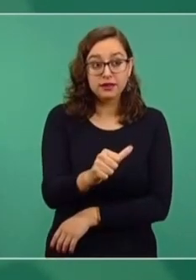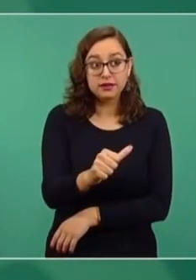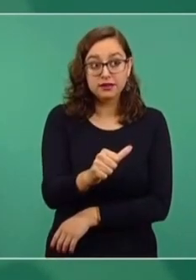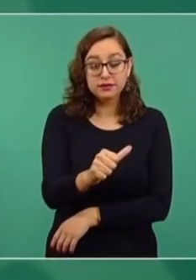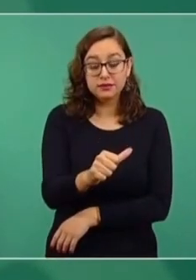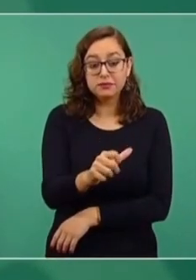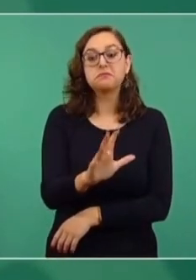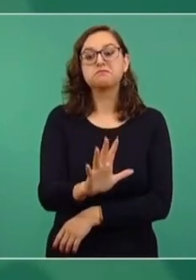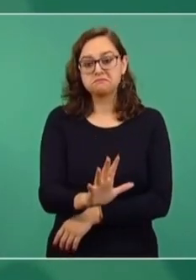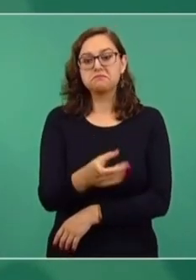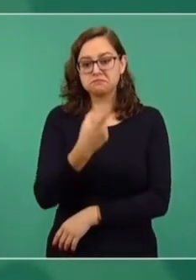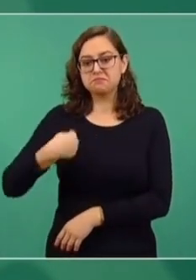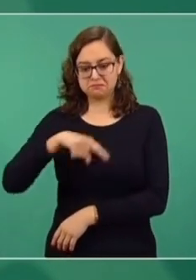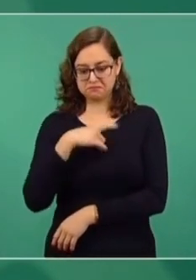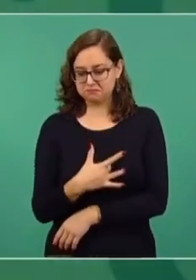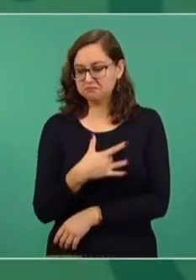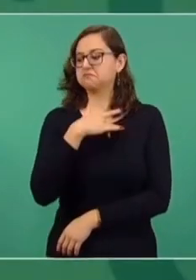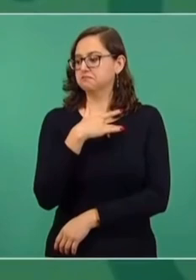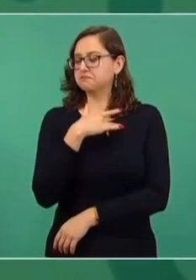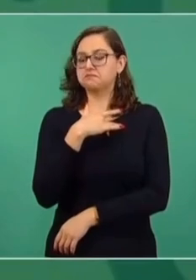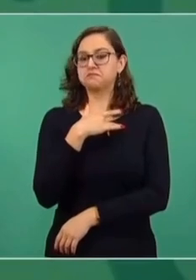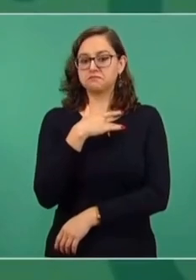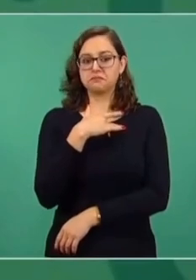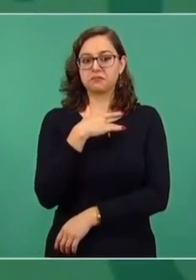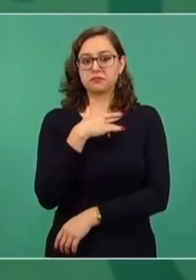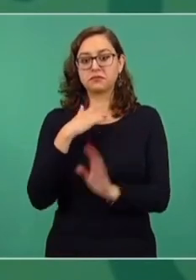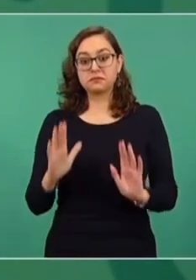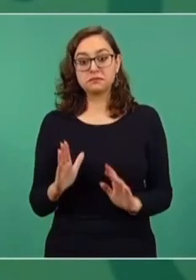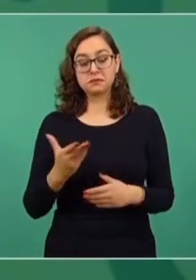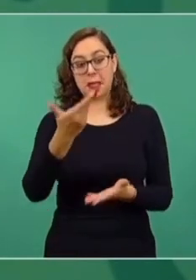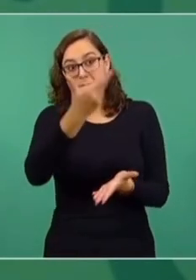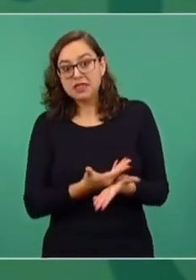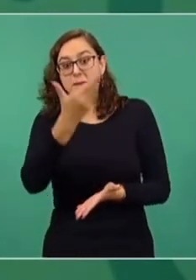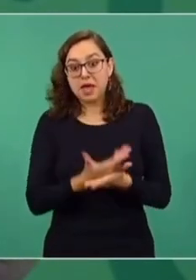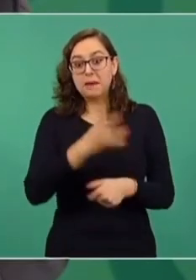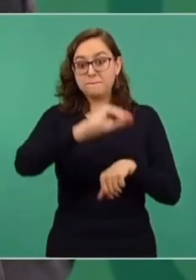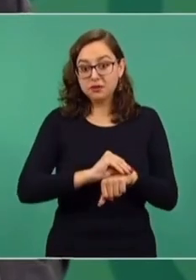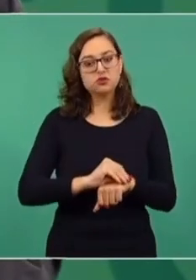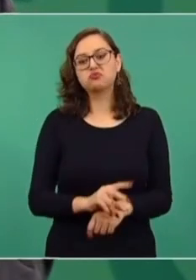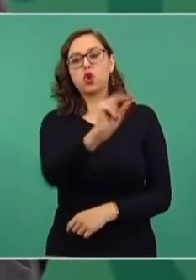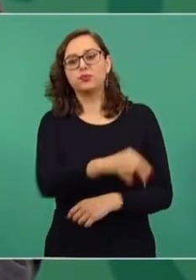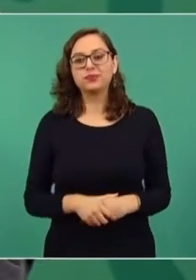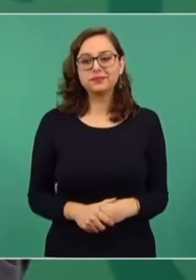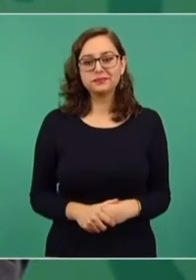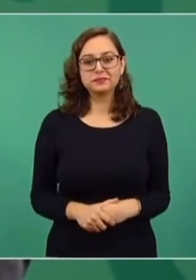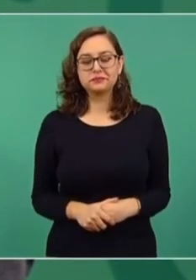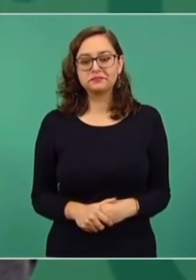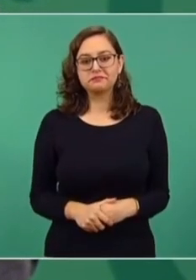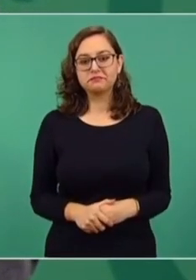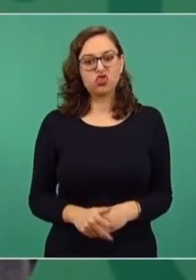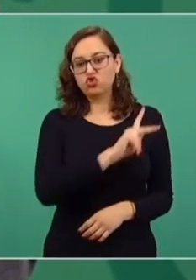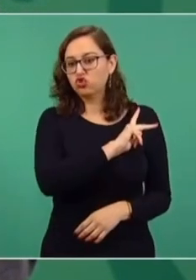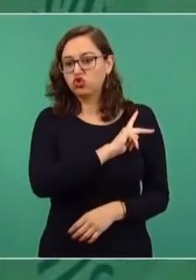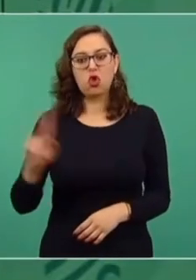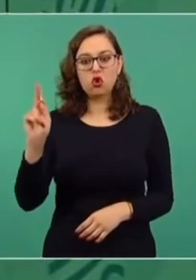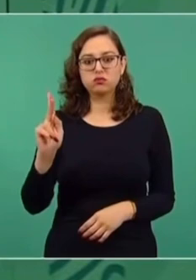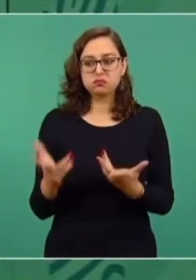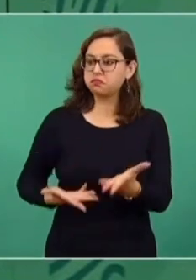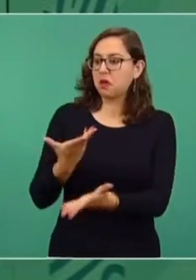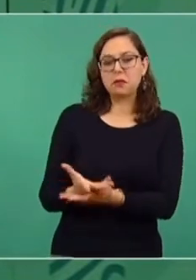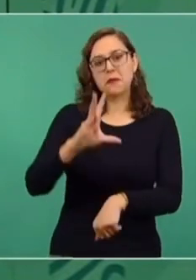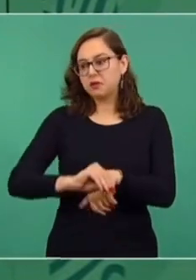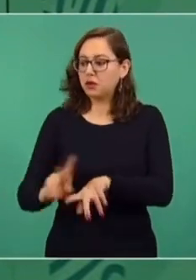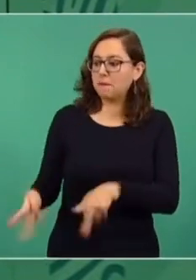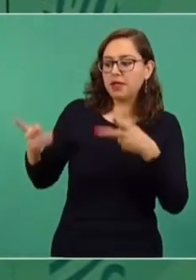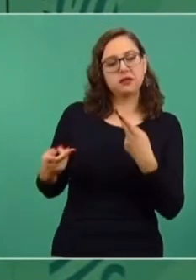negar cualquier solicitud de concesión para la explotación del litio. Y tenemos facultades para hacerlo.